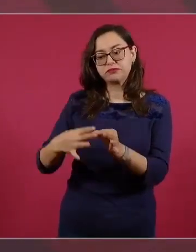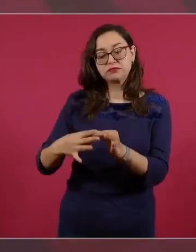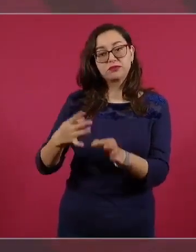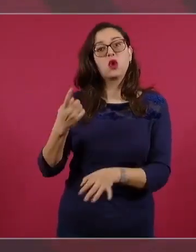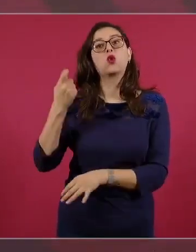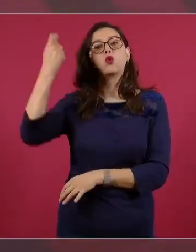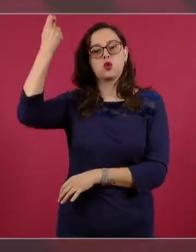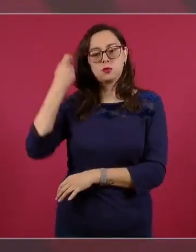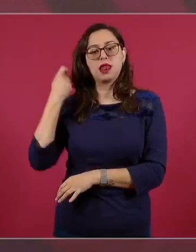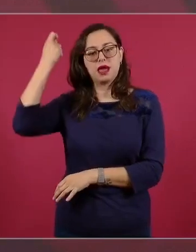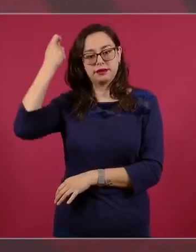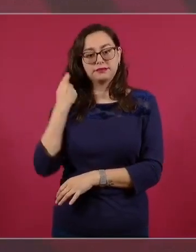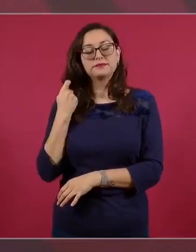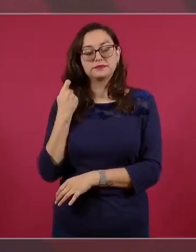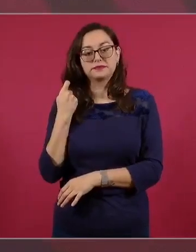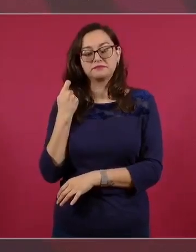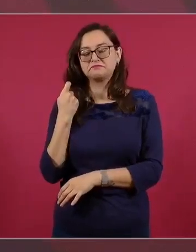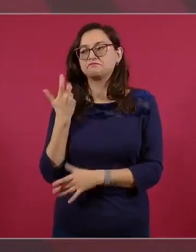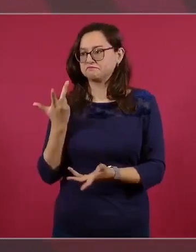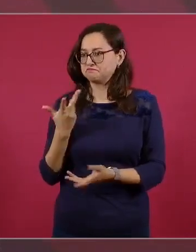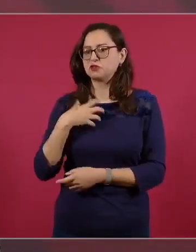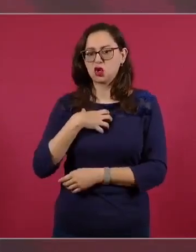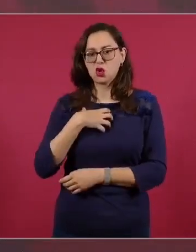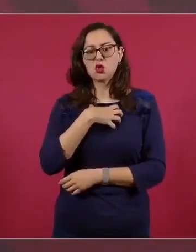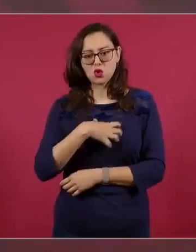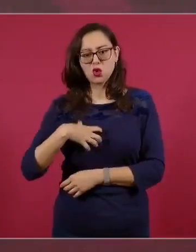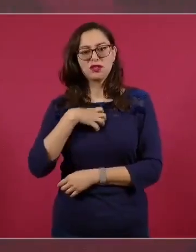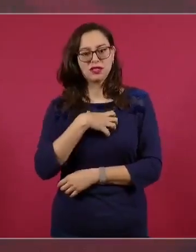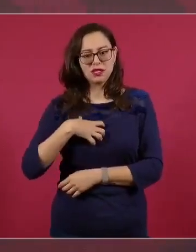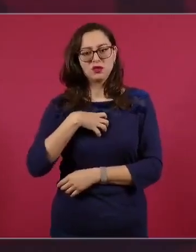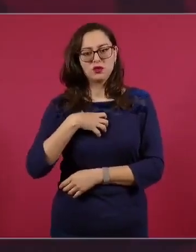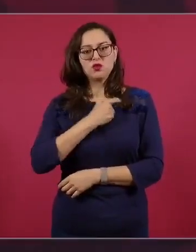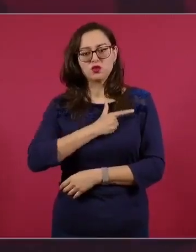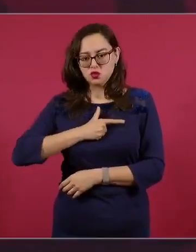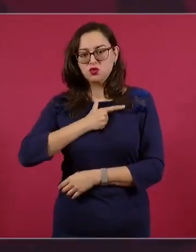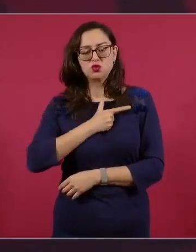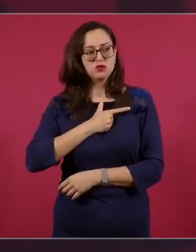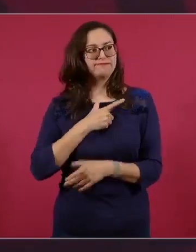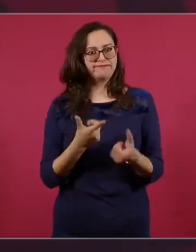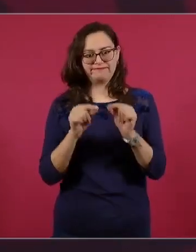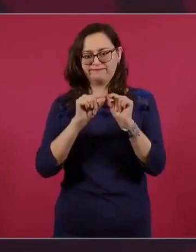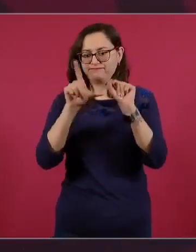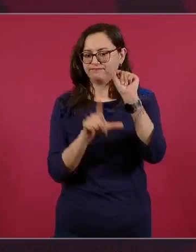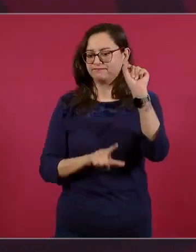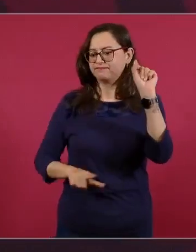muy contento porque el país está